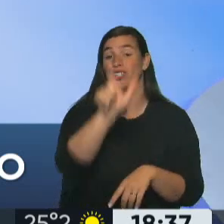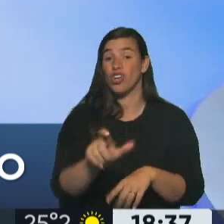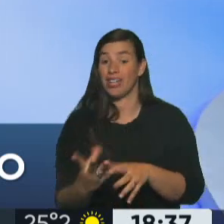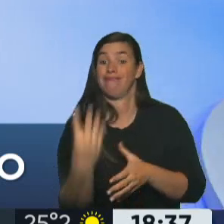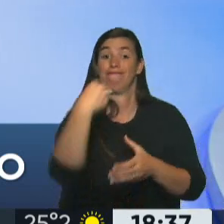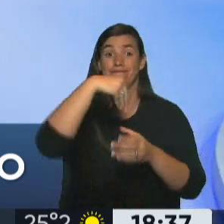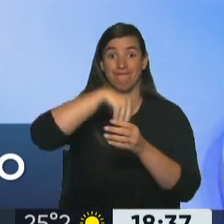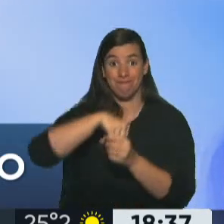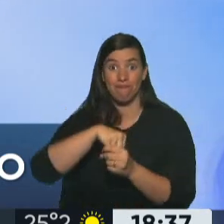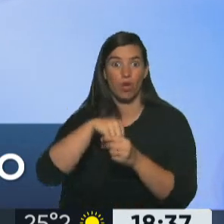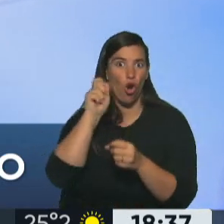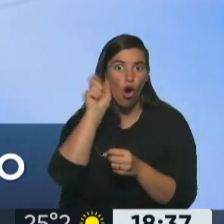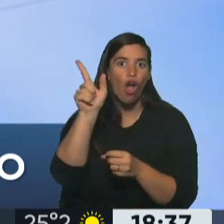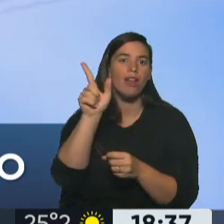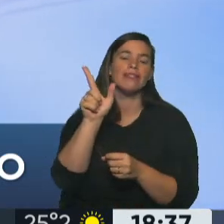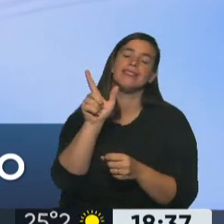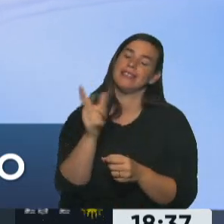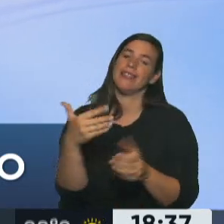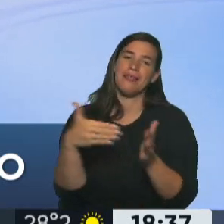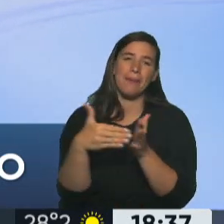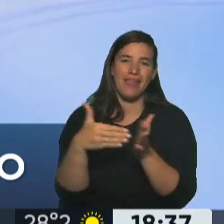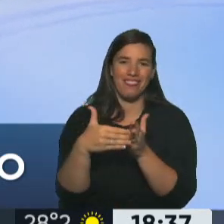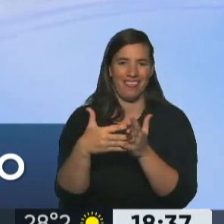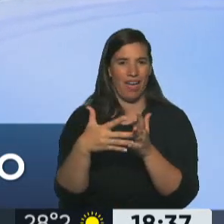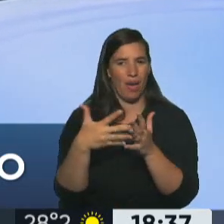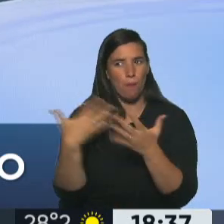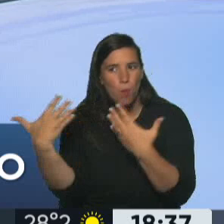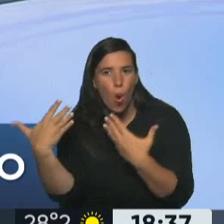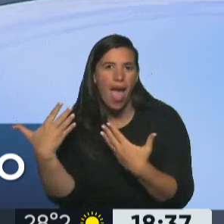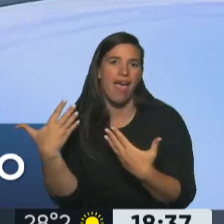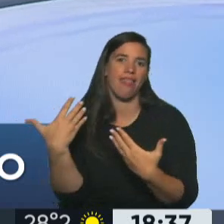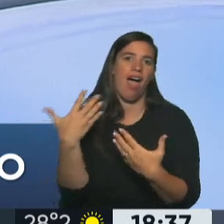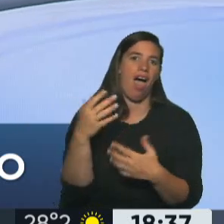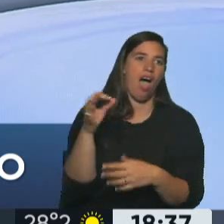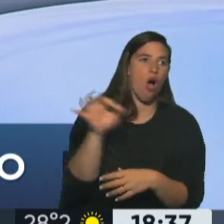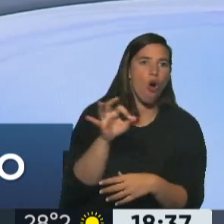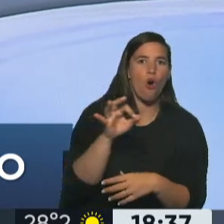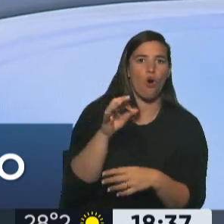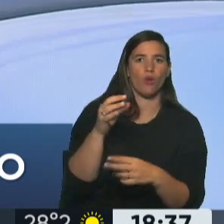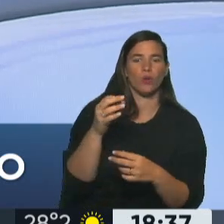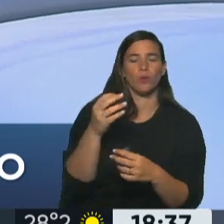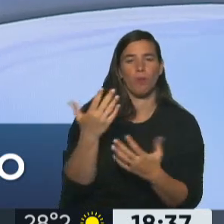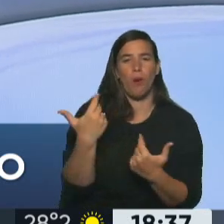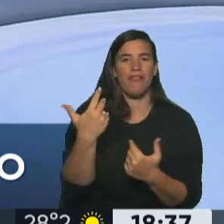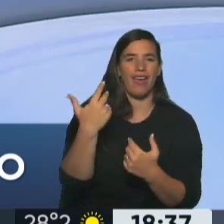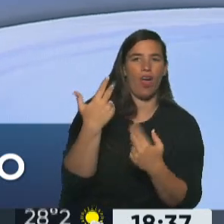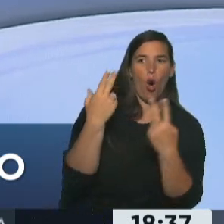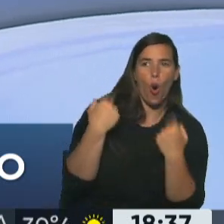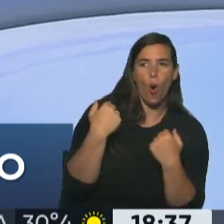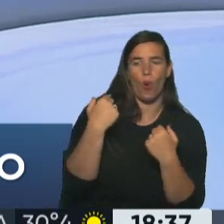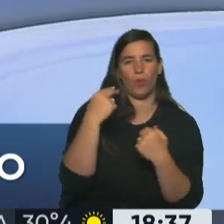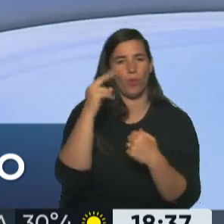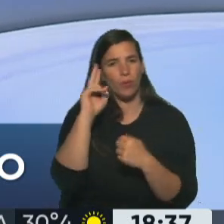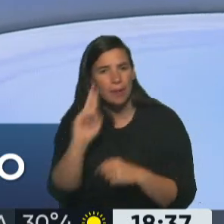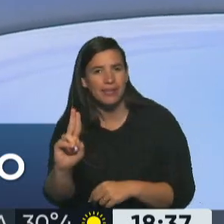un alto funcionamiento o pueden cumplir consignas que le puede decir cualquier persona. No hay un esquema de planificación, de